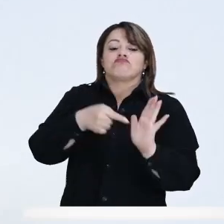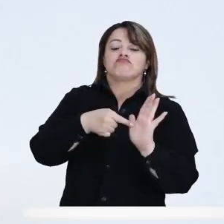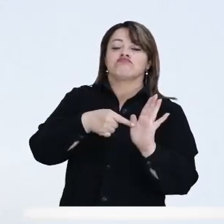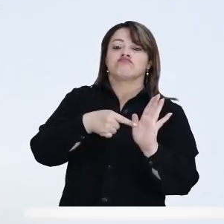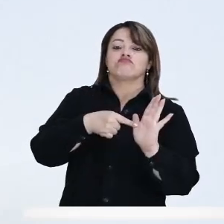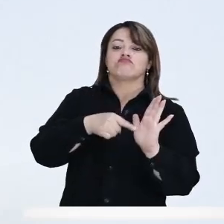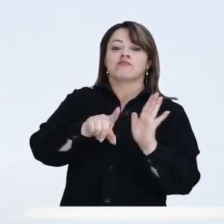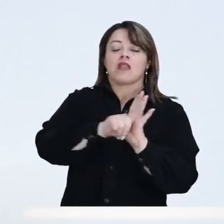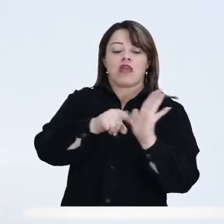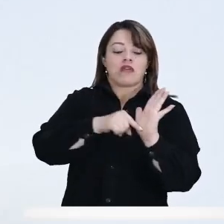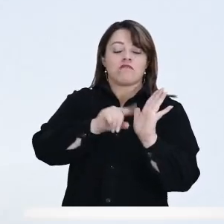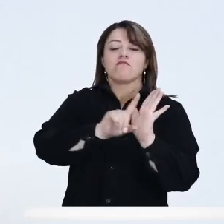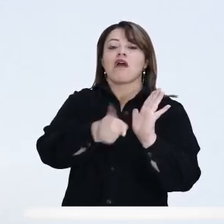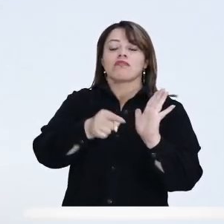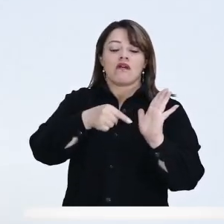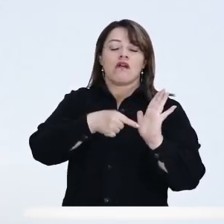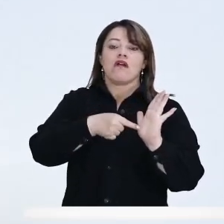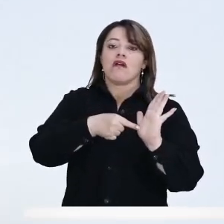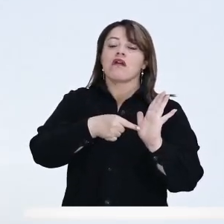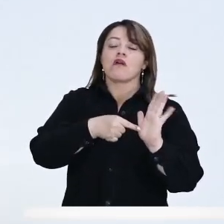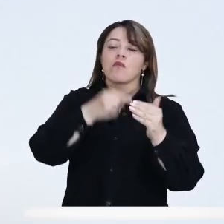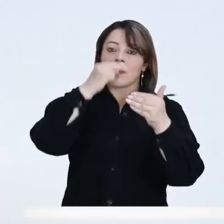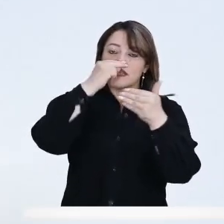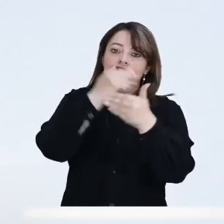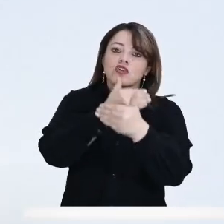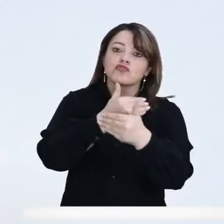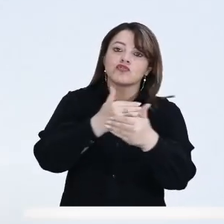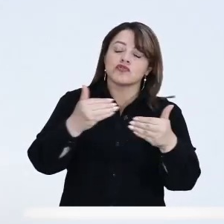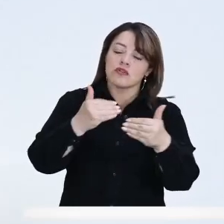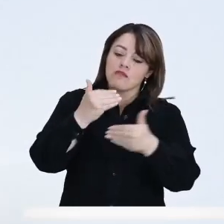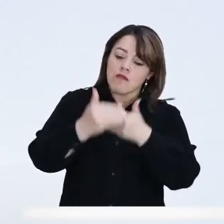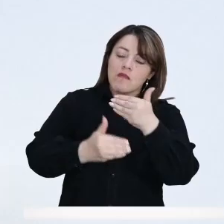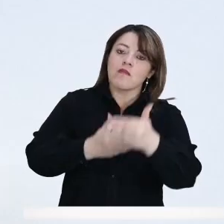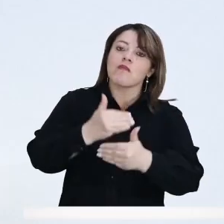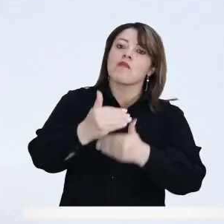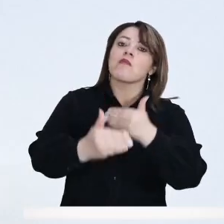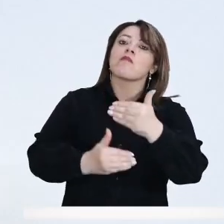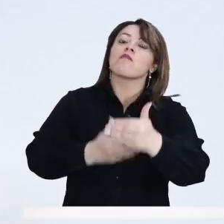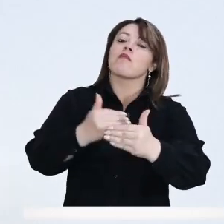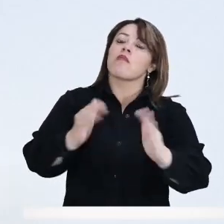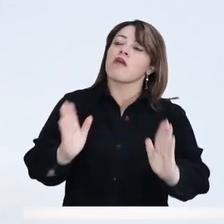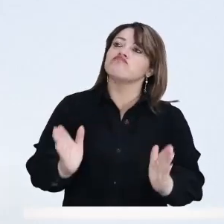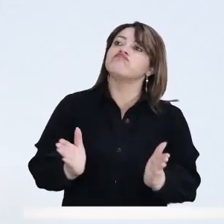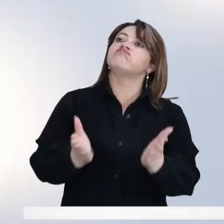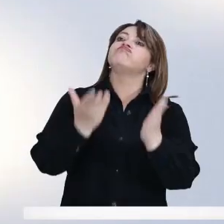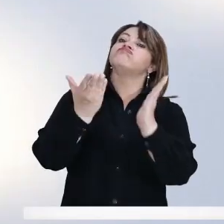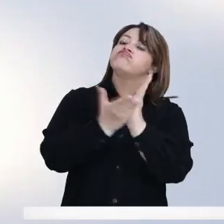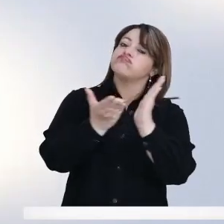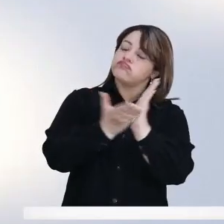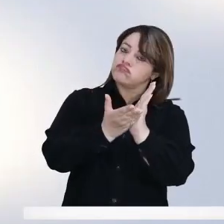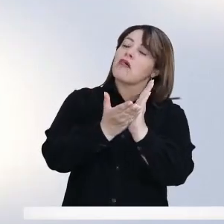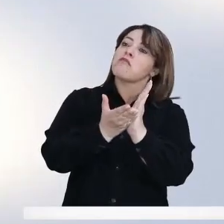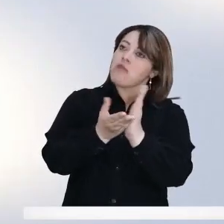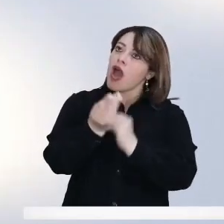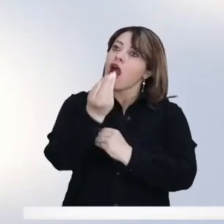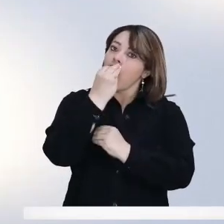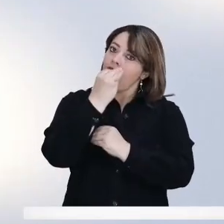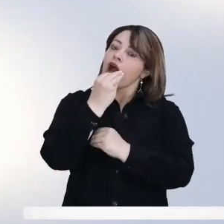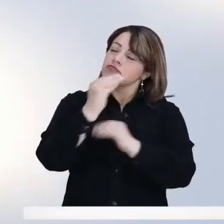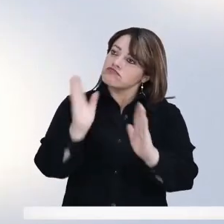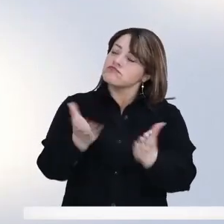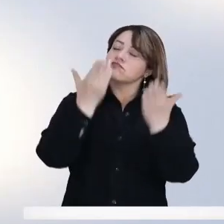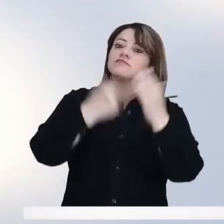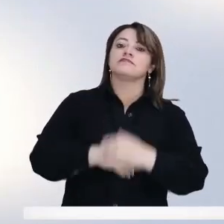hay más niños en ese nivel educativo tan importante. Y toca a usted un tema